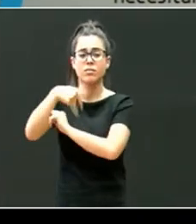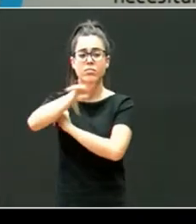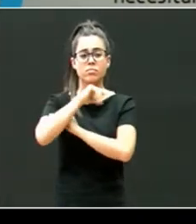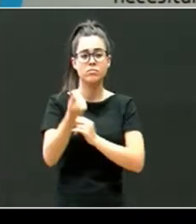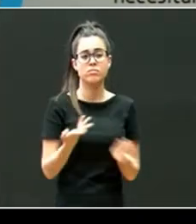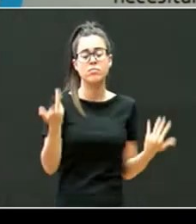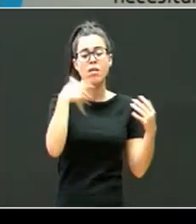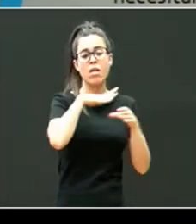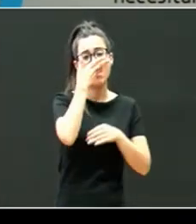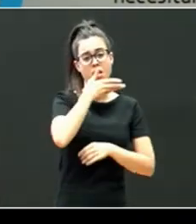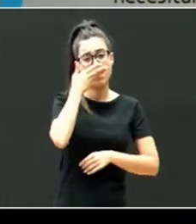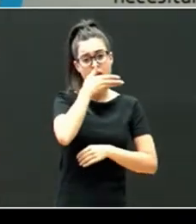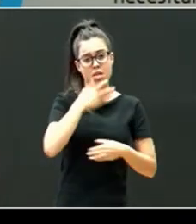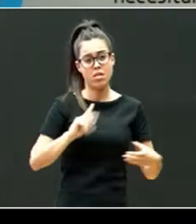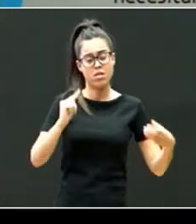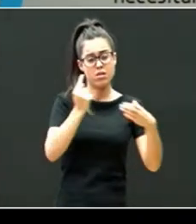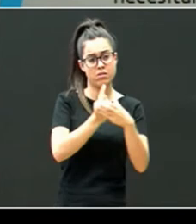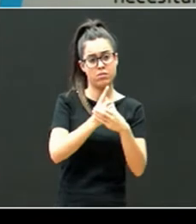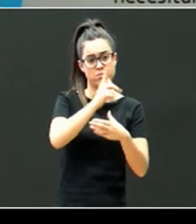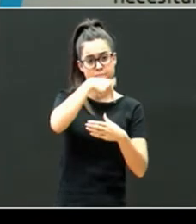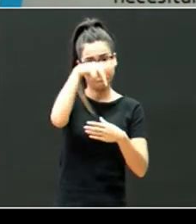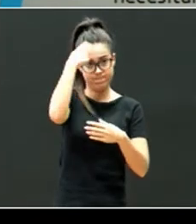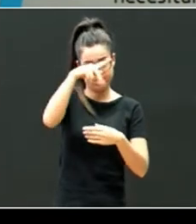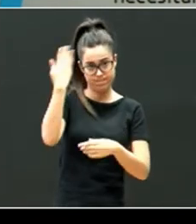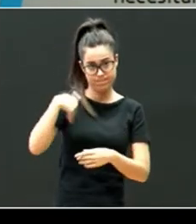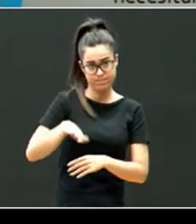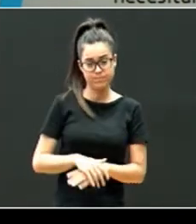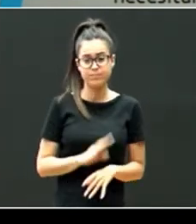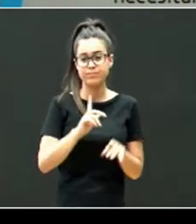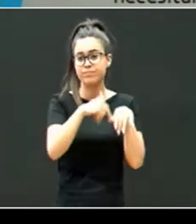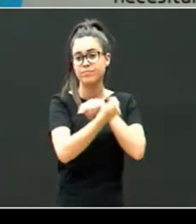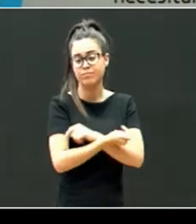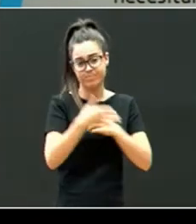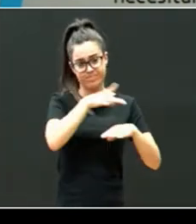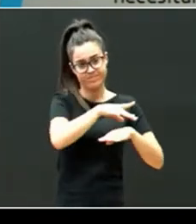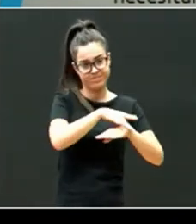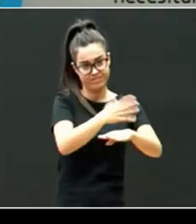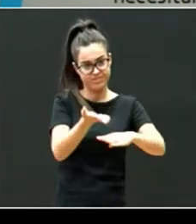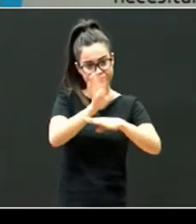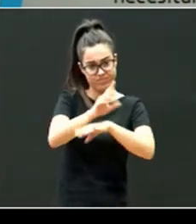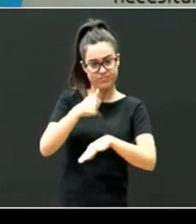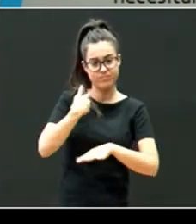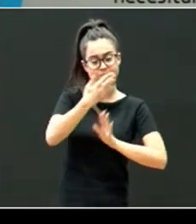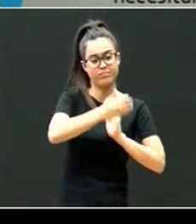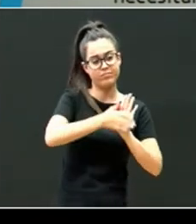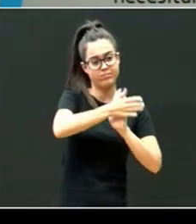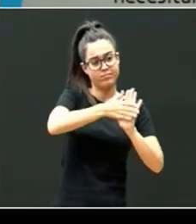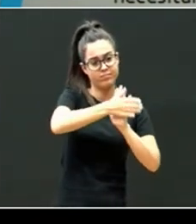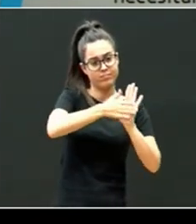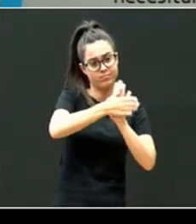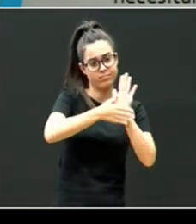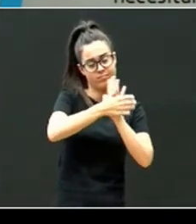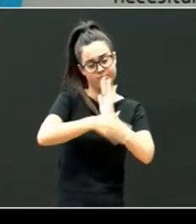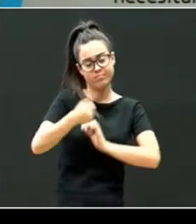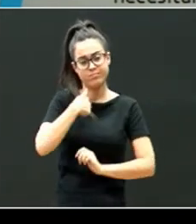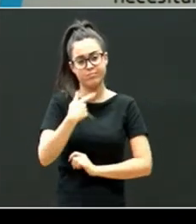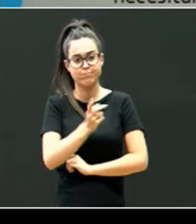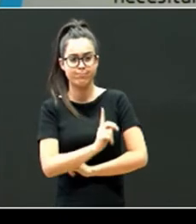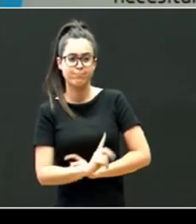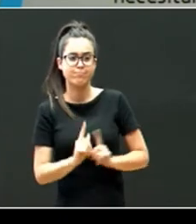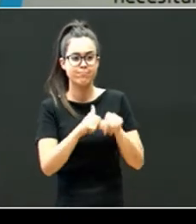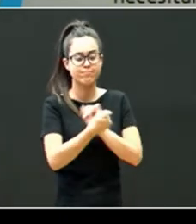inclusiva como sabéis y bueno luego se va a presentar ampliamente no me voy a dedicar yo a hablar de lo no me corresponde pero simplemente pues